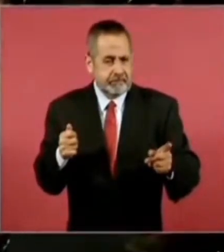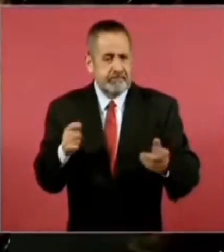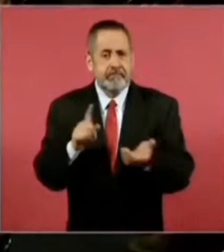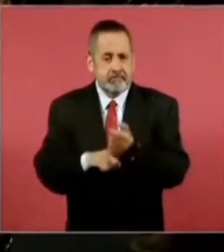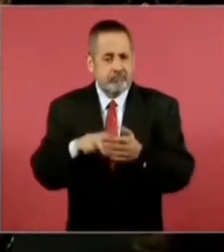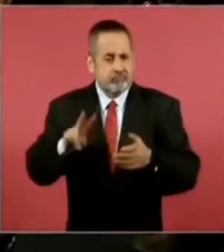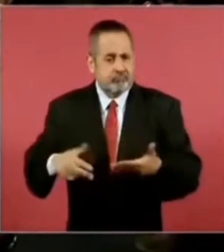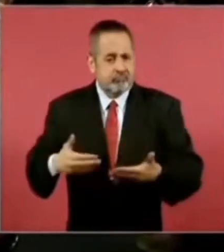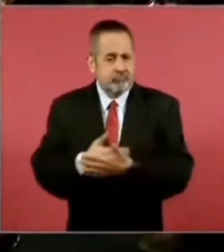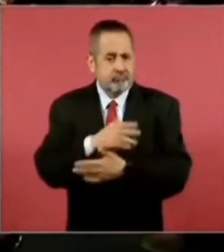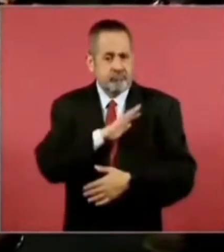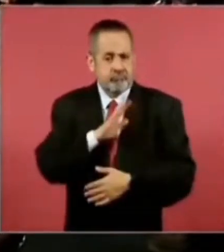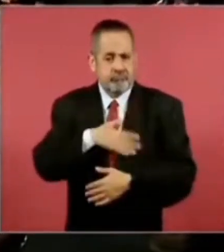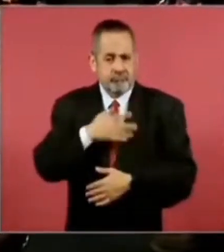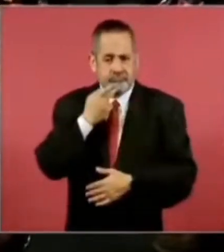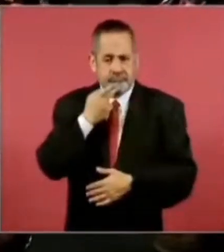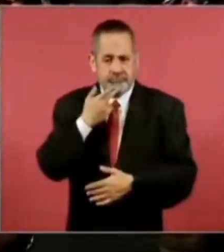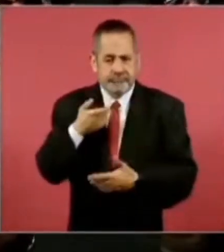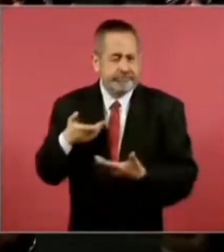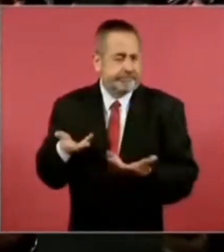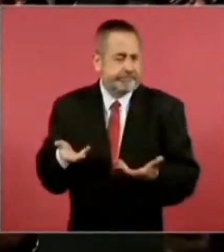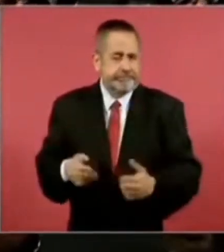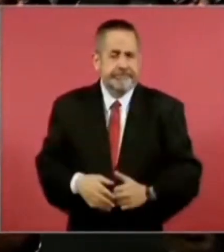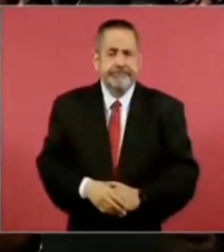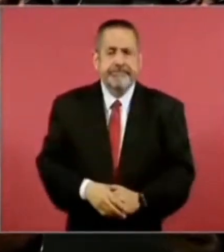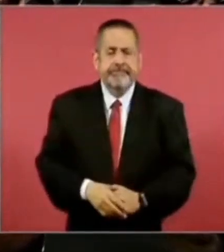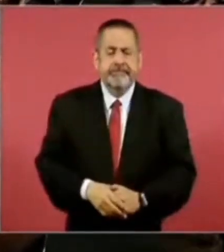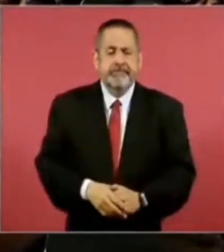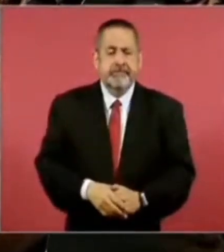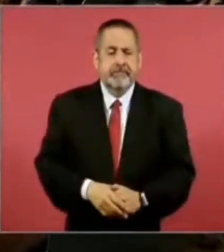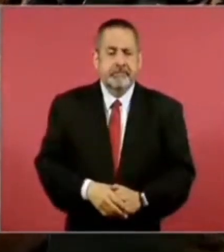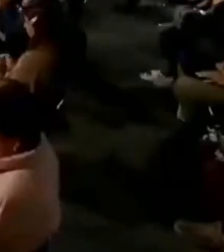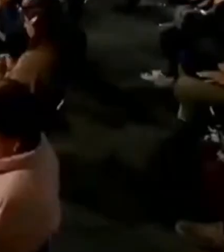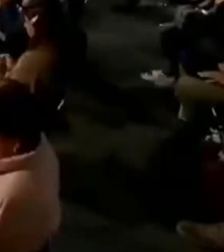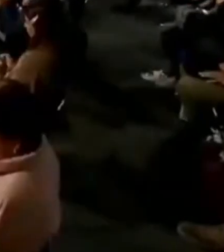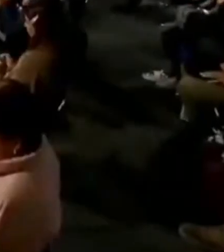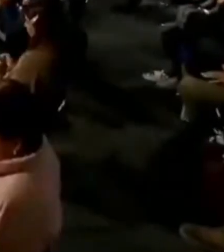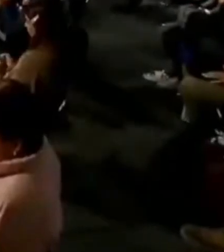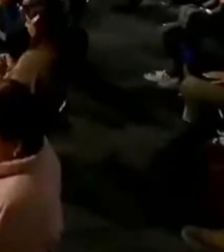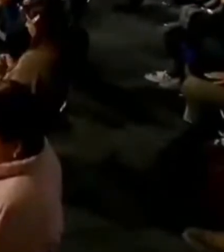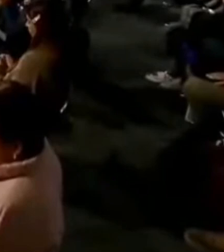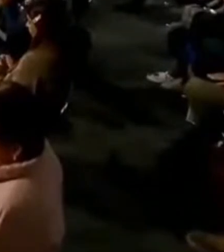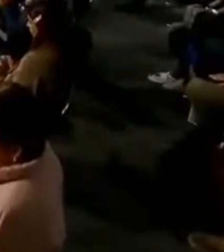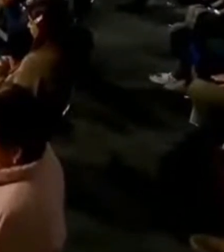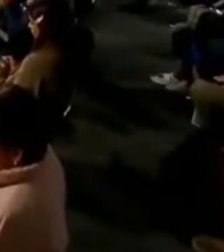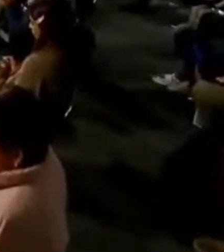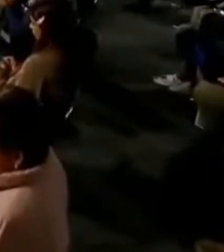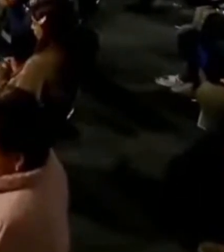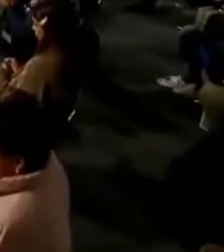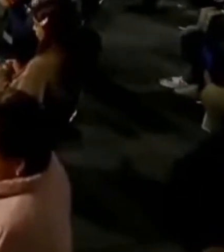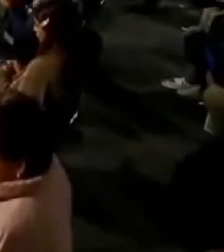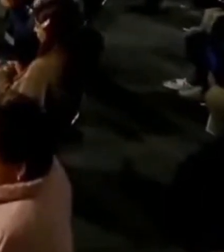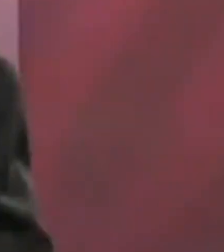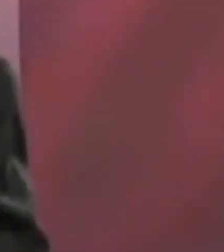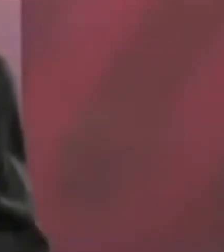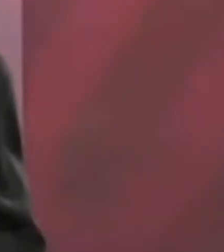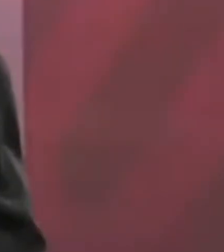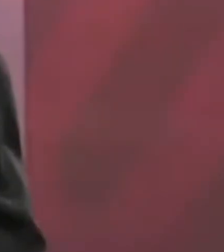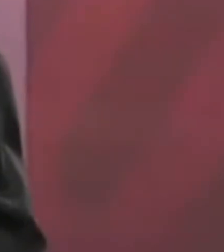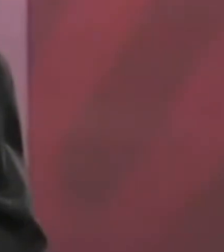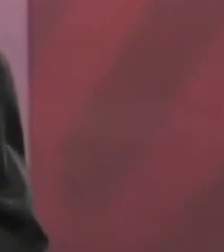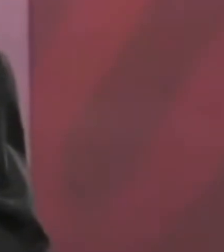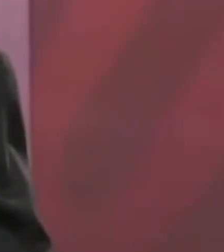de cada 100, hablan castellano.